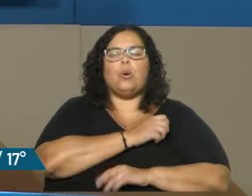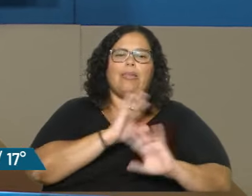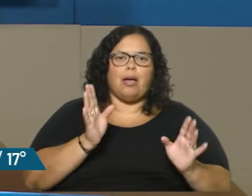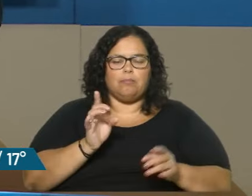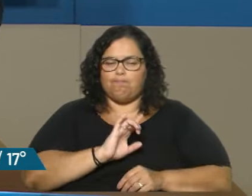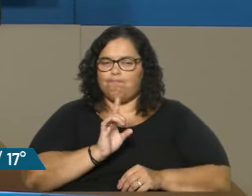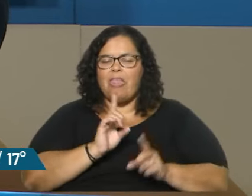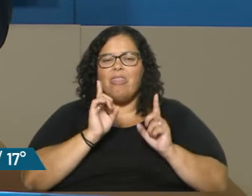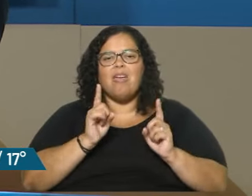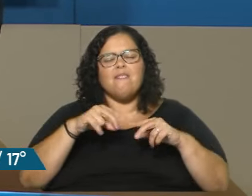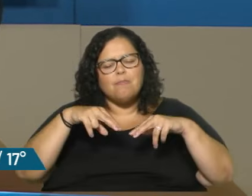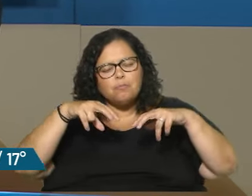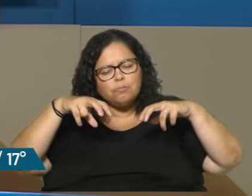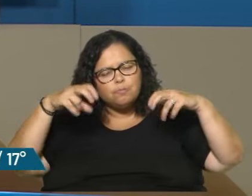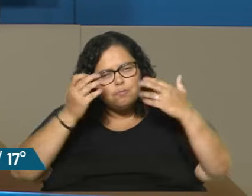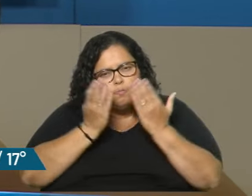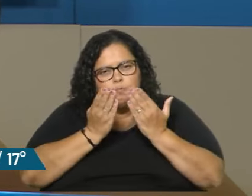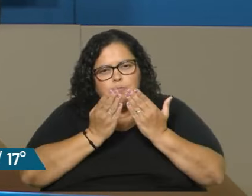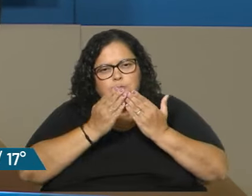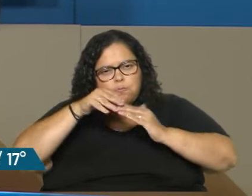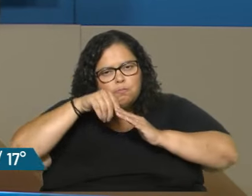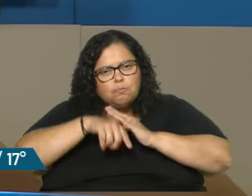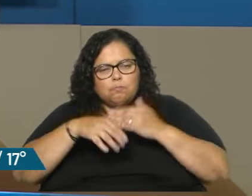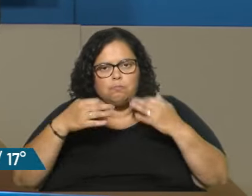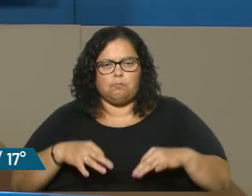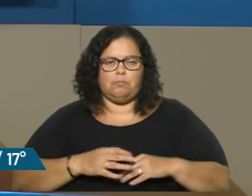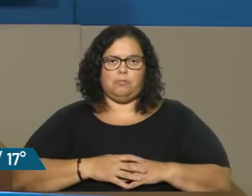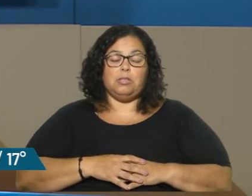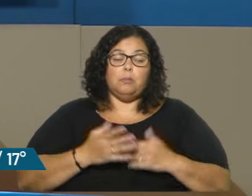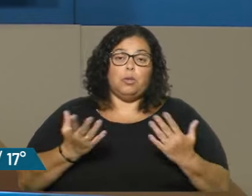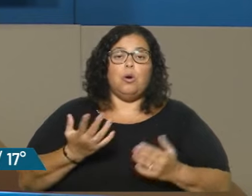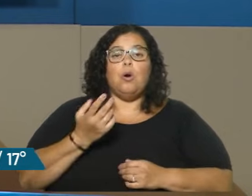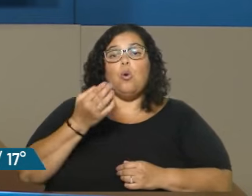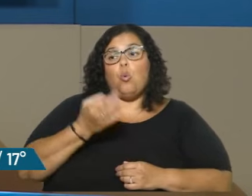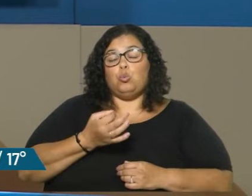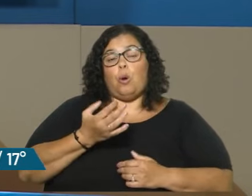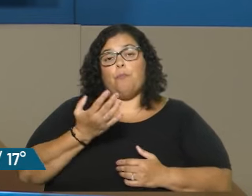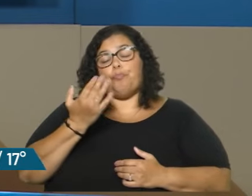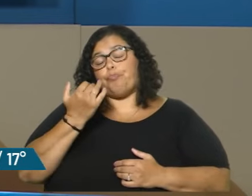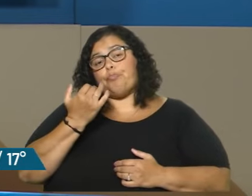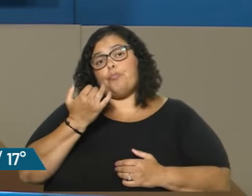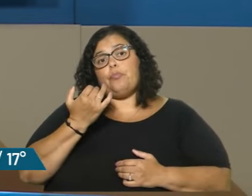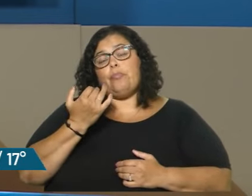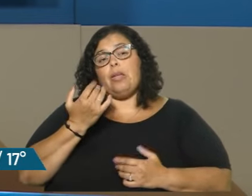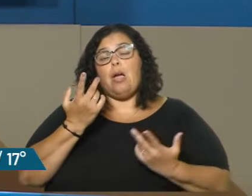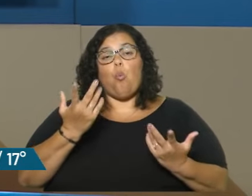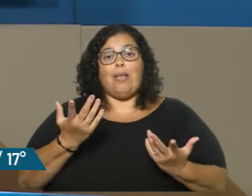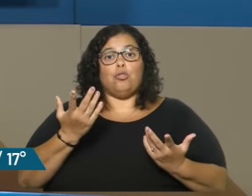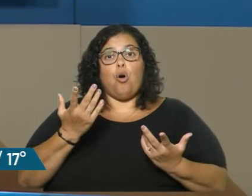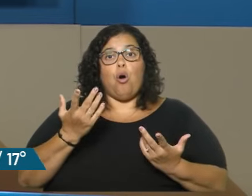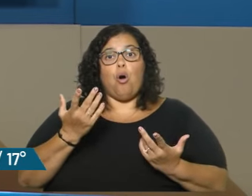Acá faltó un análisis, estudiar las cosas. Justamente, Leonardo, el ingreso de las inoculaciones